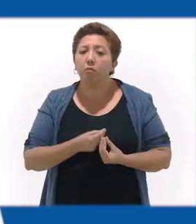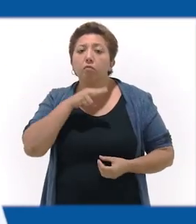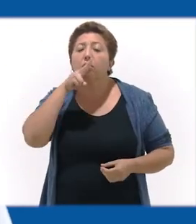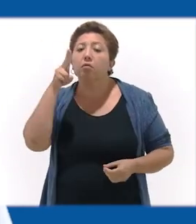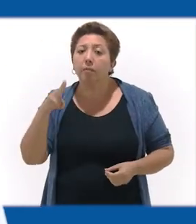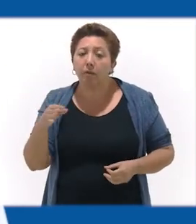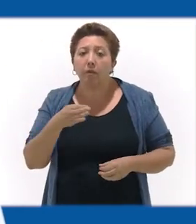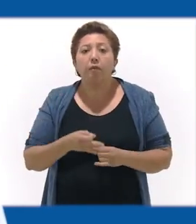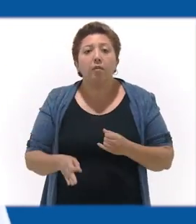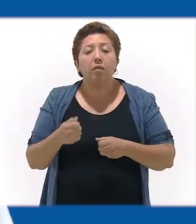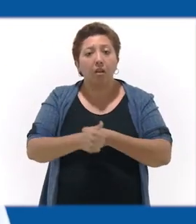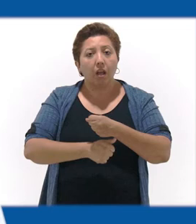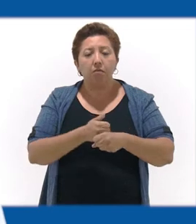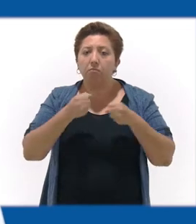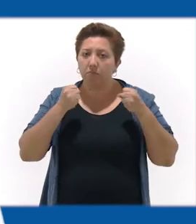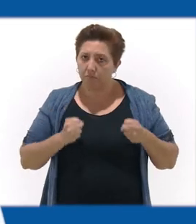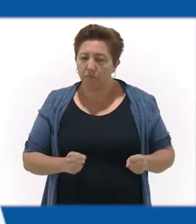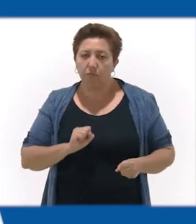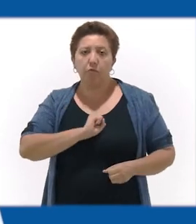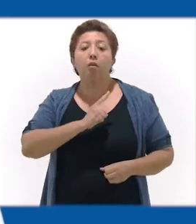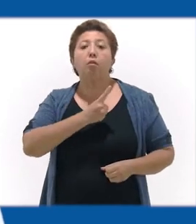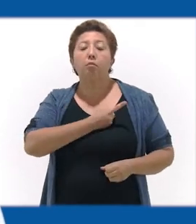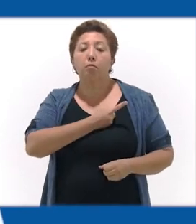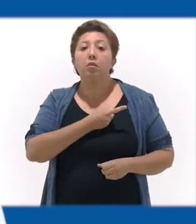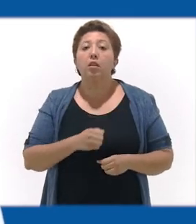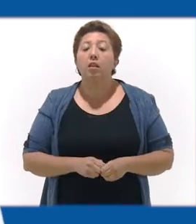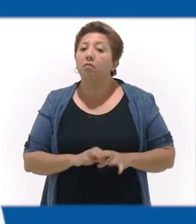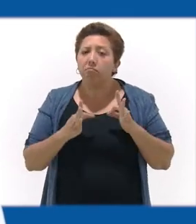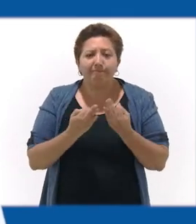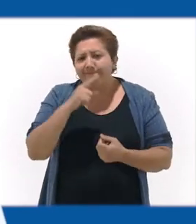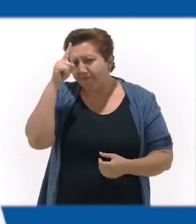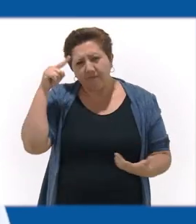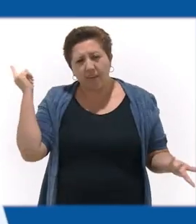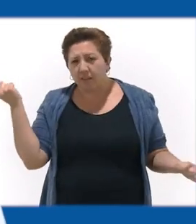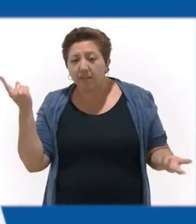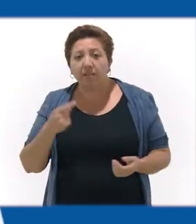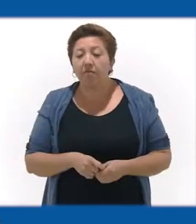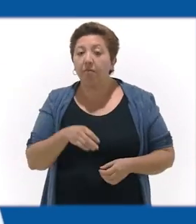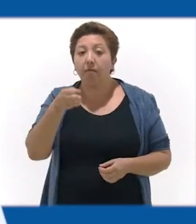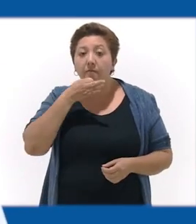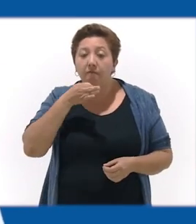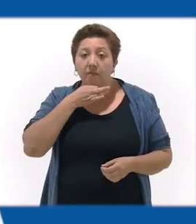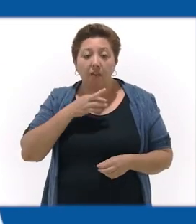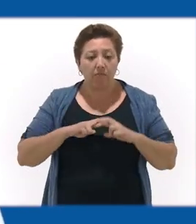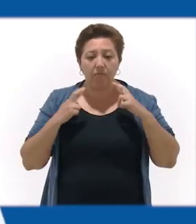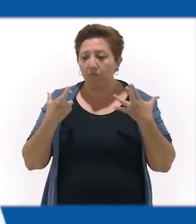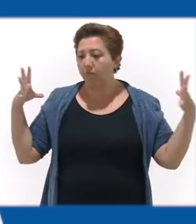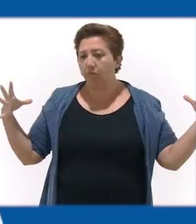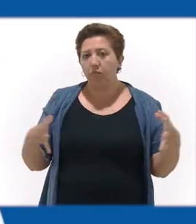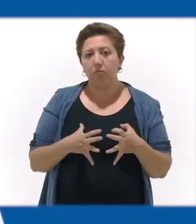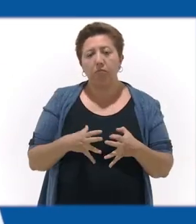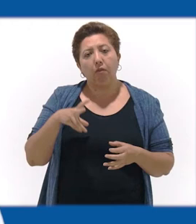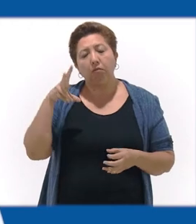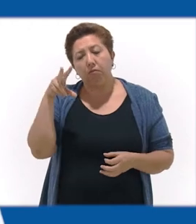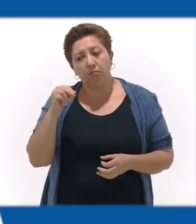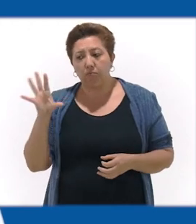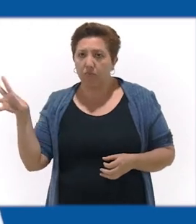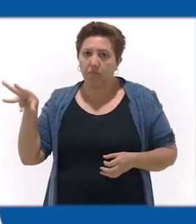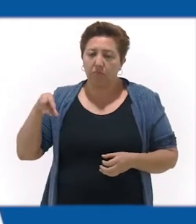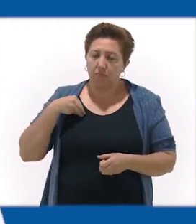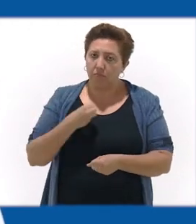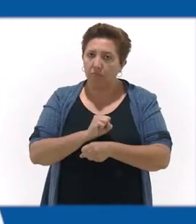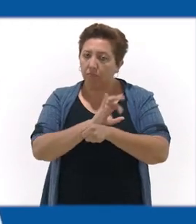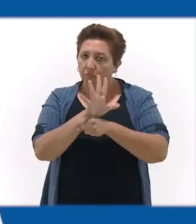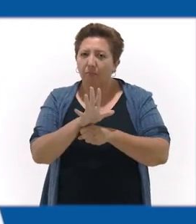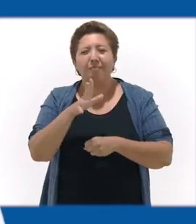posadas y fiestas son foco natural de contagios de coronavirus. Primero, evitémoslas. Celebremos en casa con nuestra familia cercana,